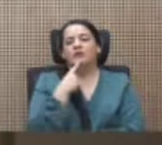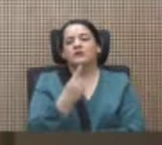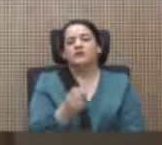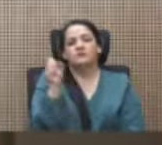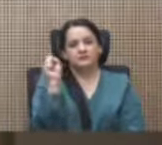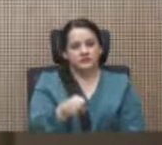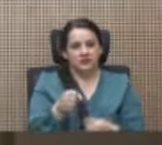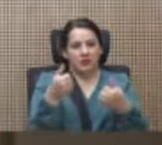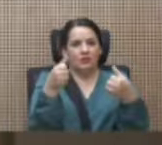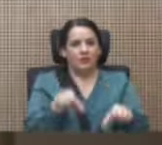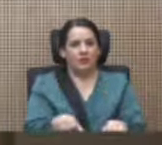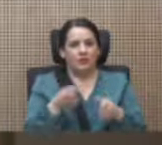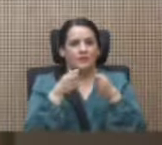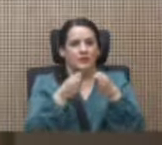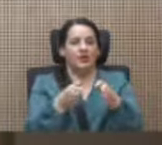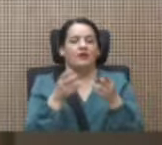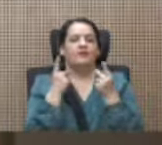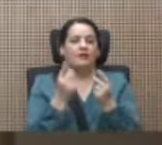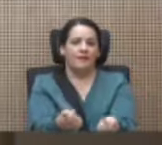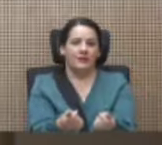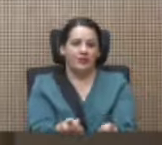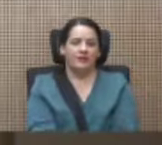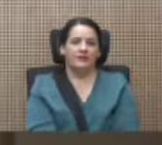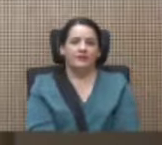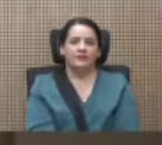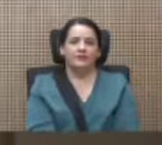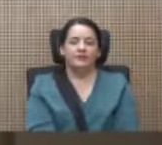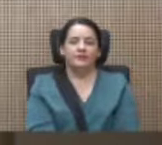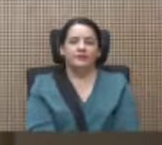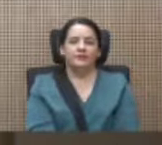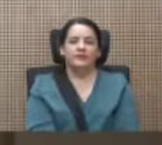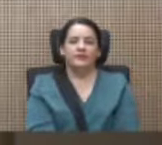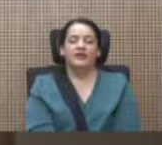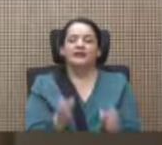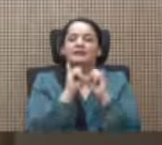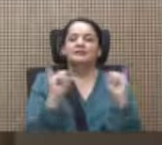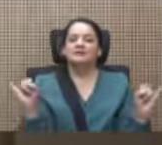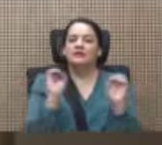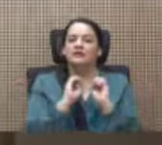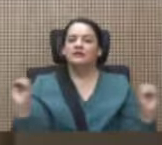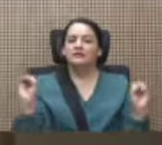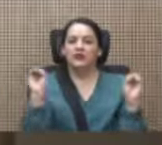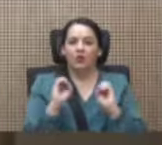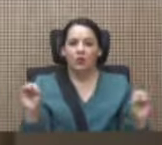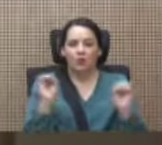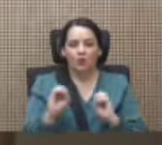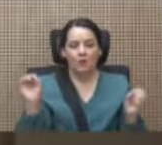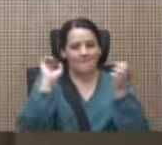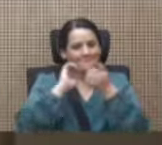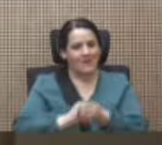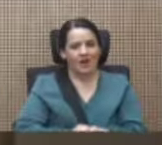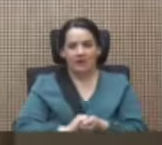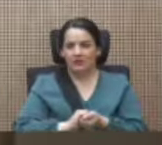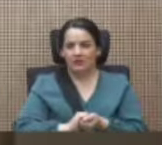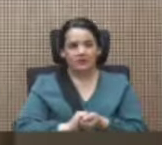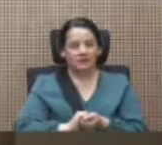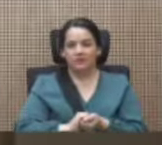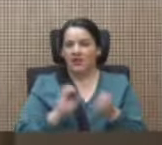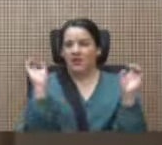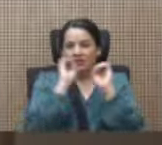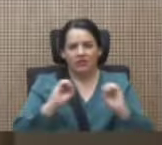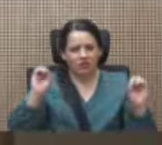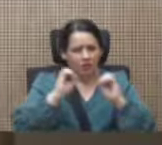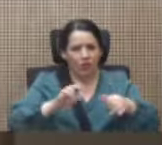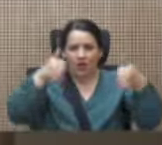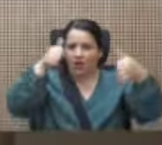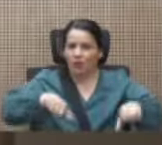de acuerdo en la vía rápida, sin ningún pacto, sin ningún acuerdo